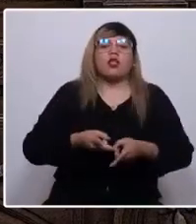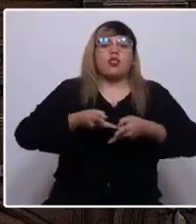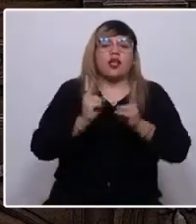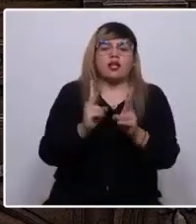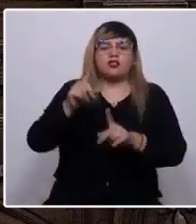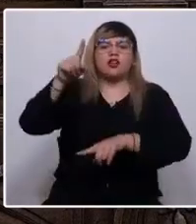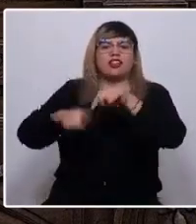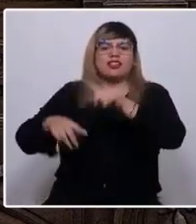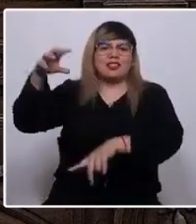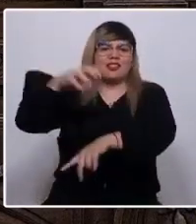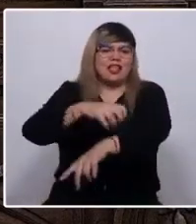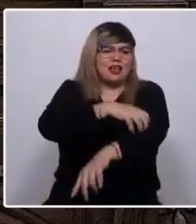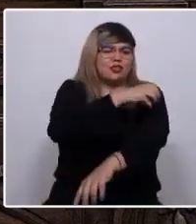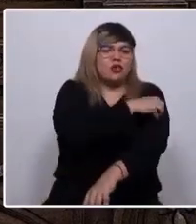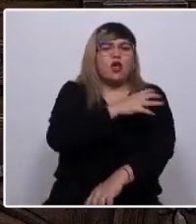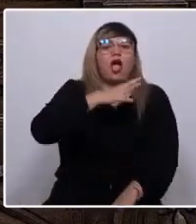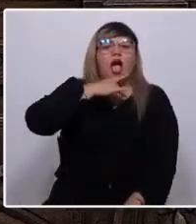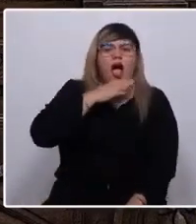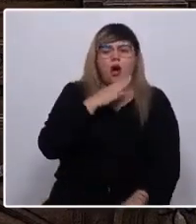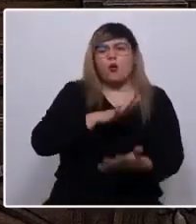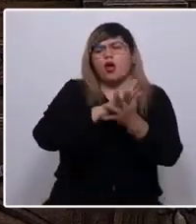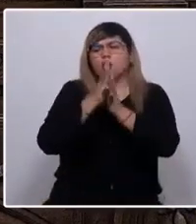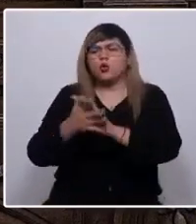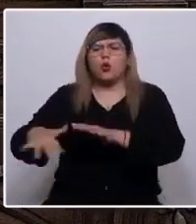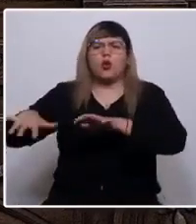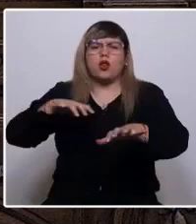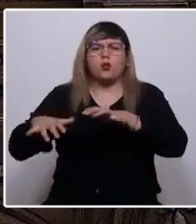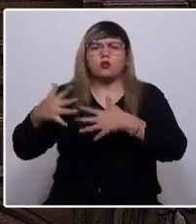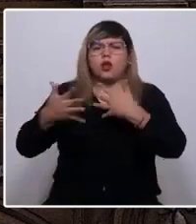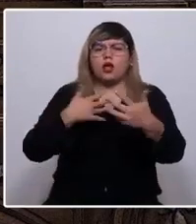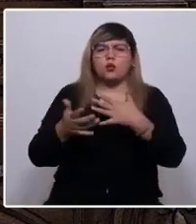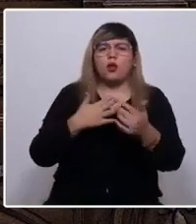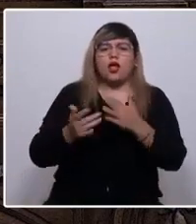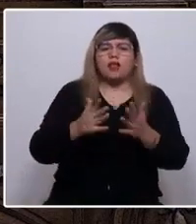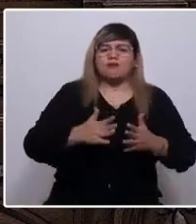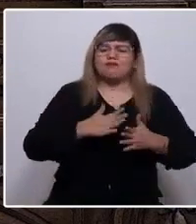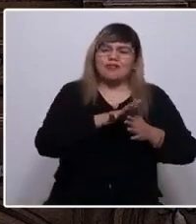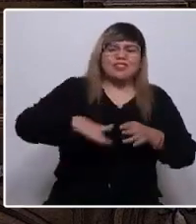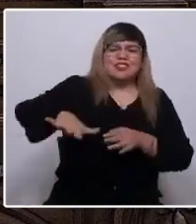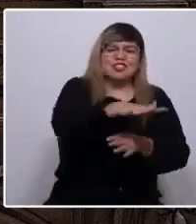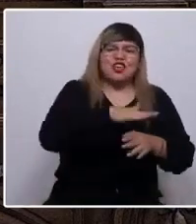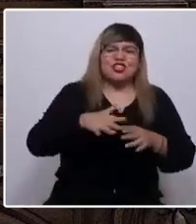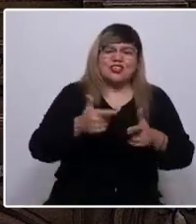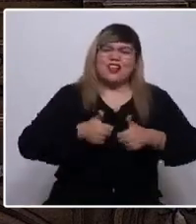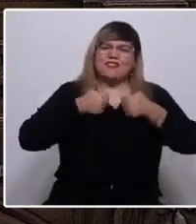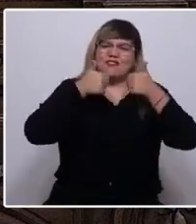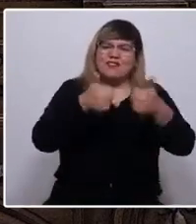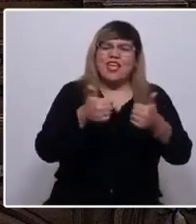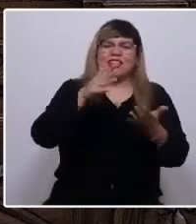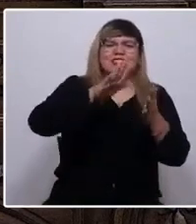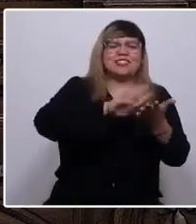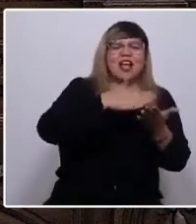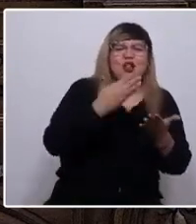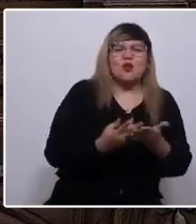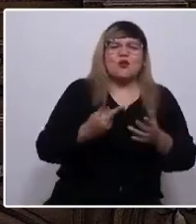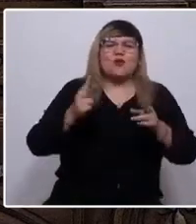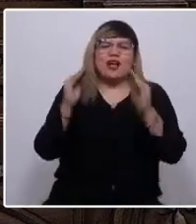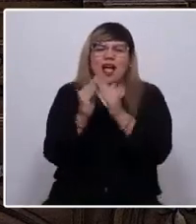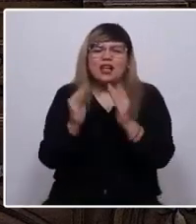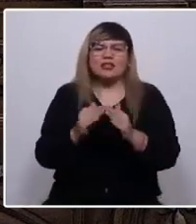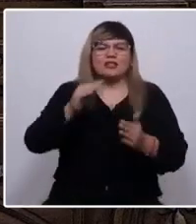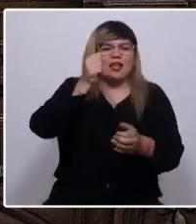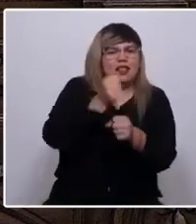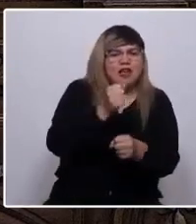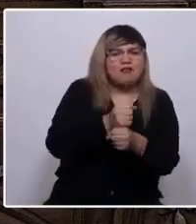territorio, al agua, a todos nuestros recursos naturales, el bienestar social y desarrollo, salud, vivienda, educación, empleo,